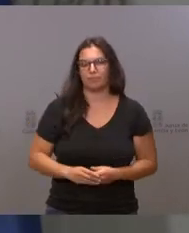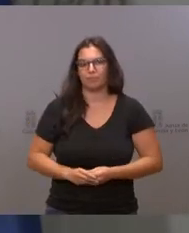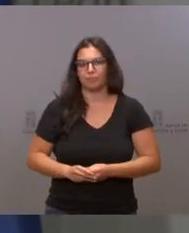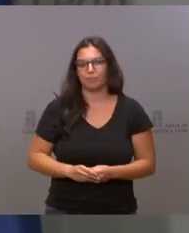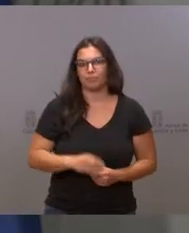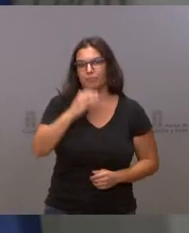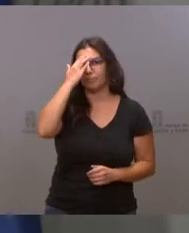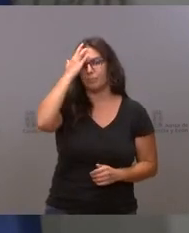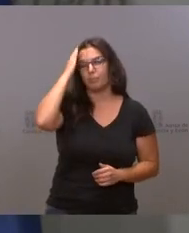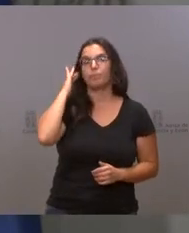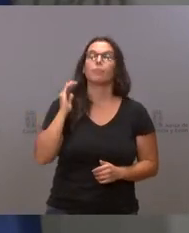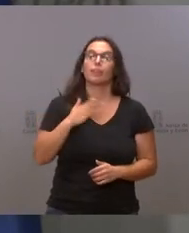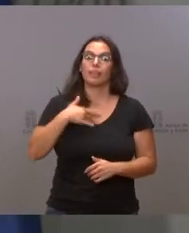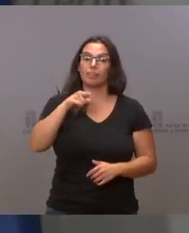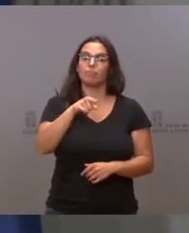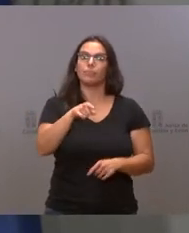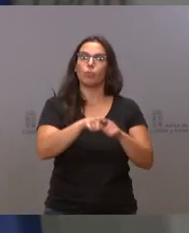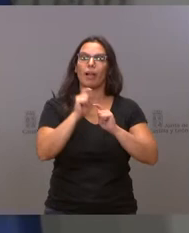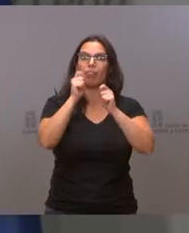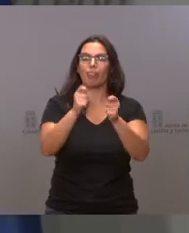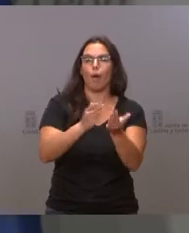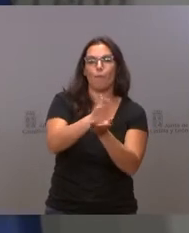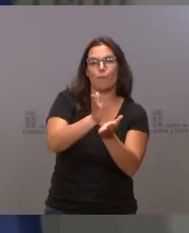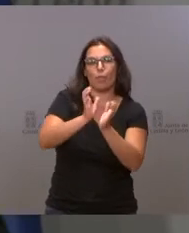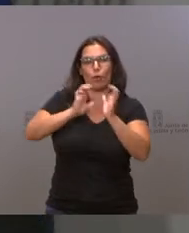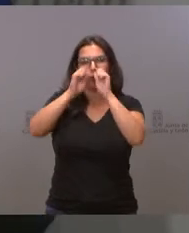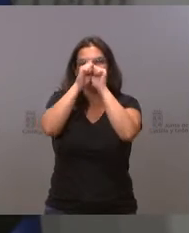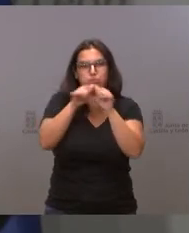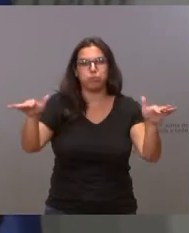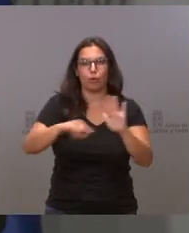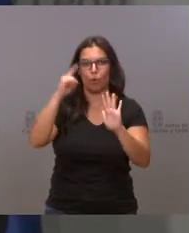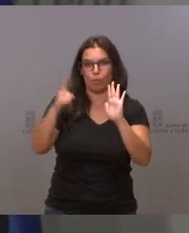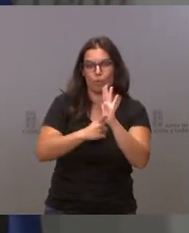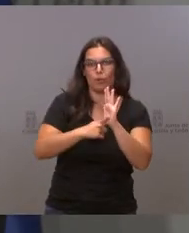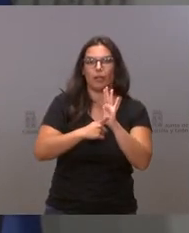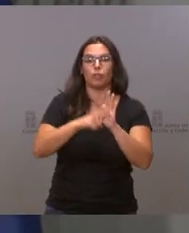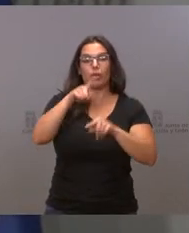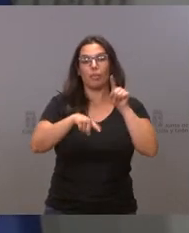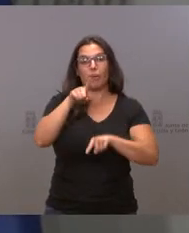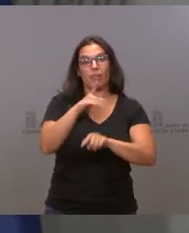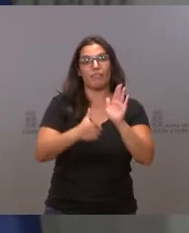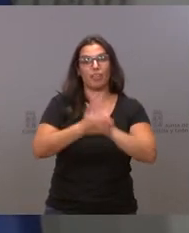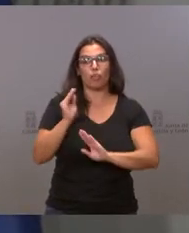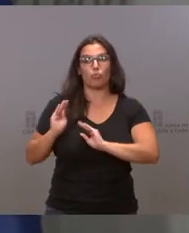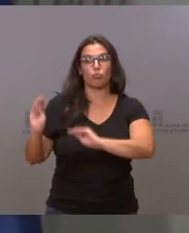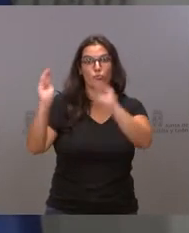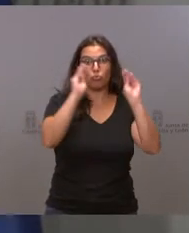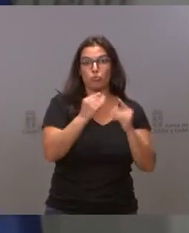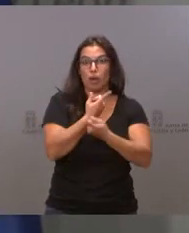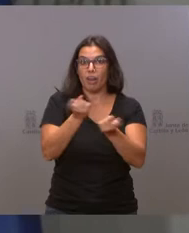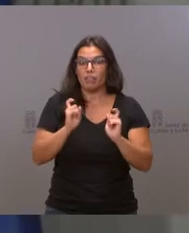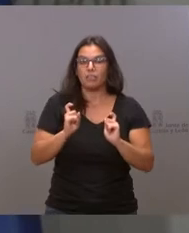Se pretende proporcionarles así un medio de comunicación digital completo y a medida de cada federación deportiva, integrando